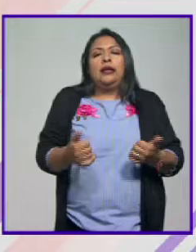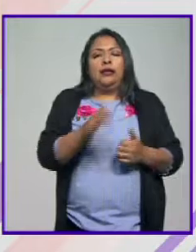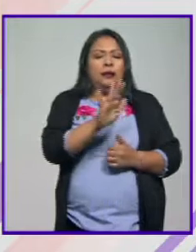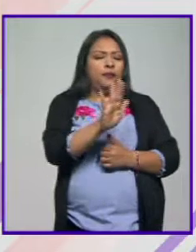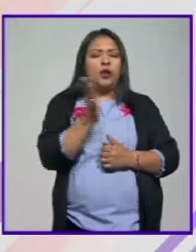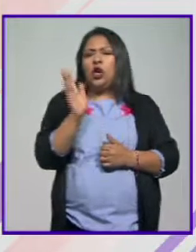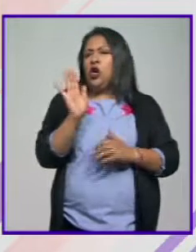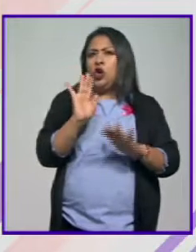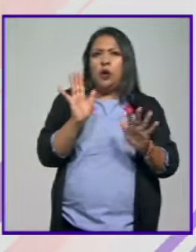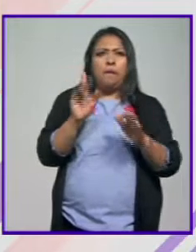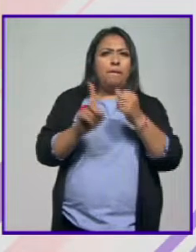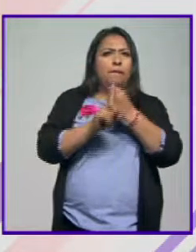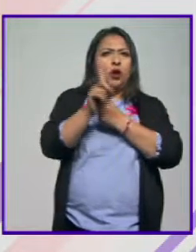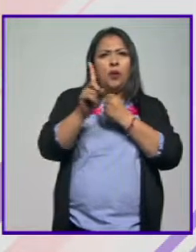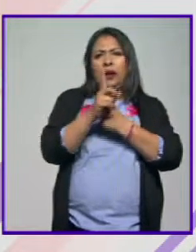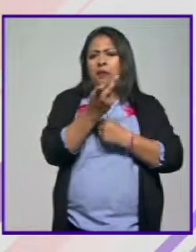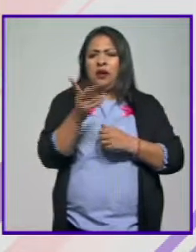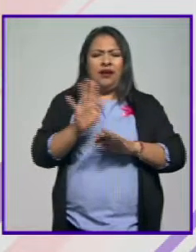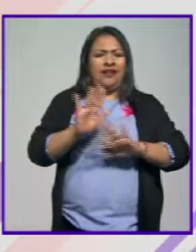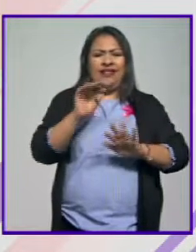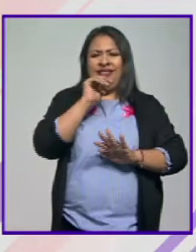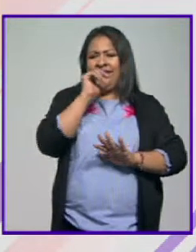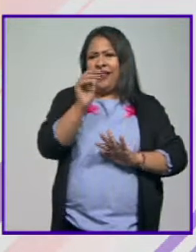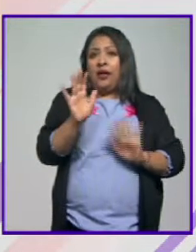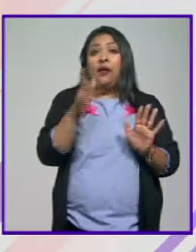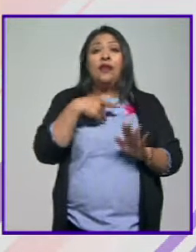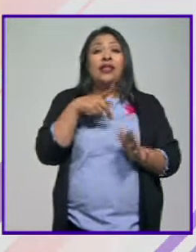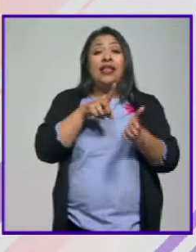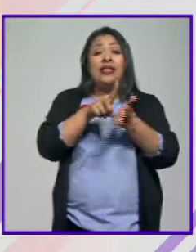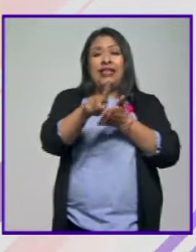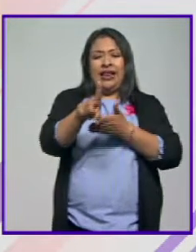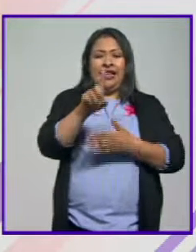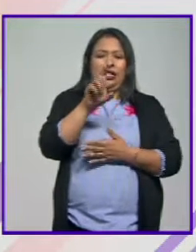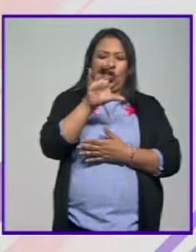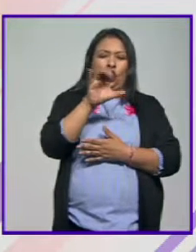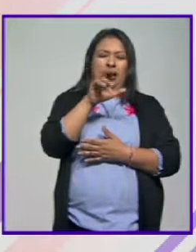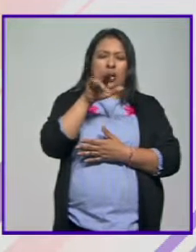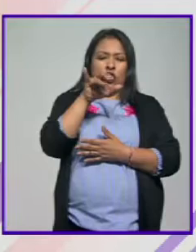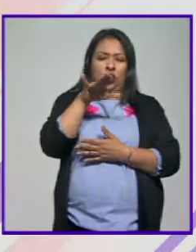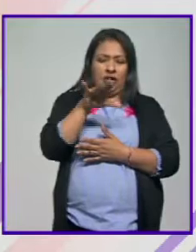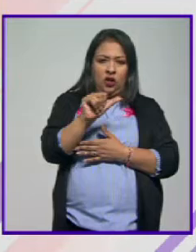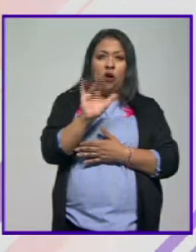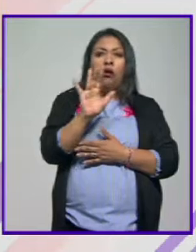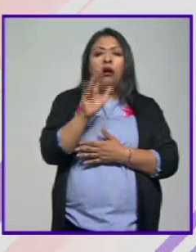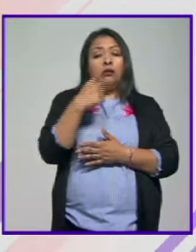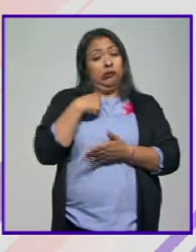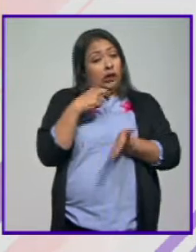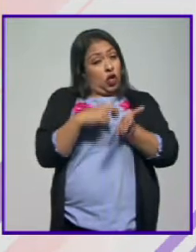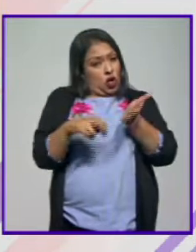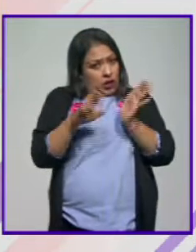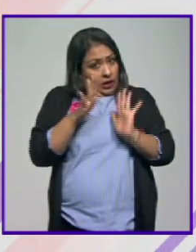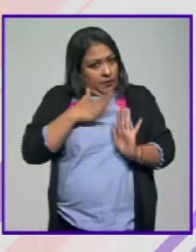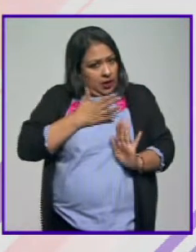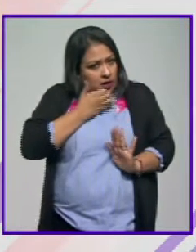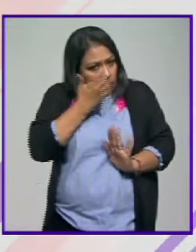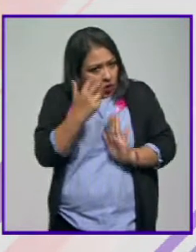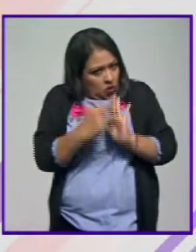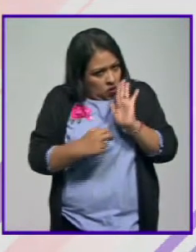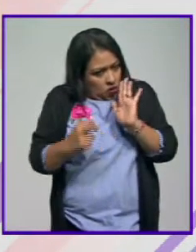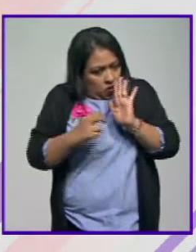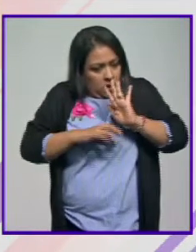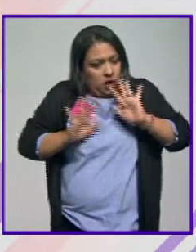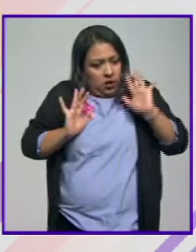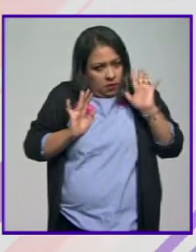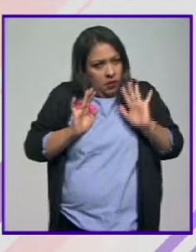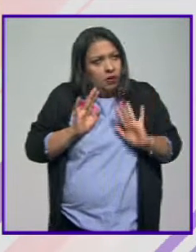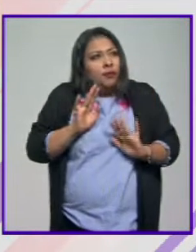No hay mucho pleito entre uno y otro. Bueno, porque el derecho canónico, corríjame si me estoy equivocando, y está en